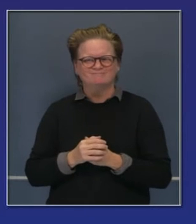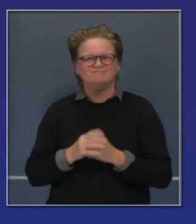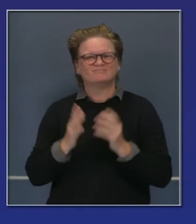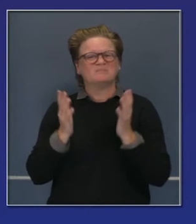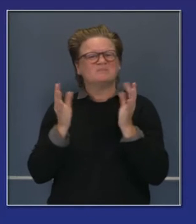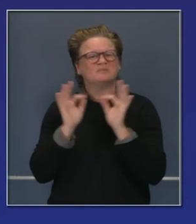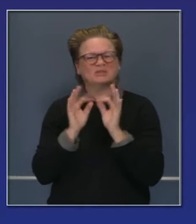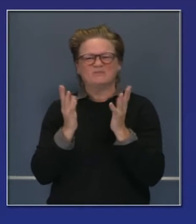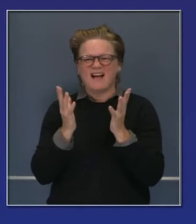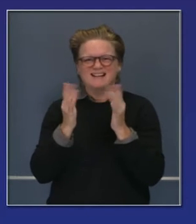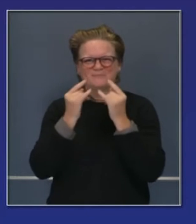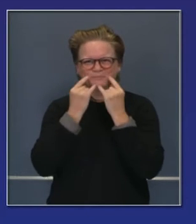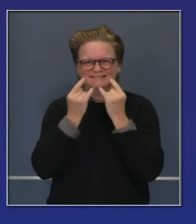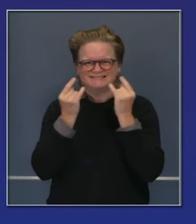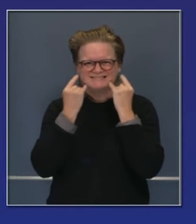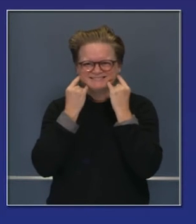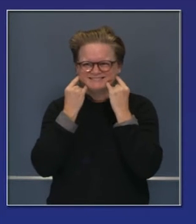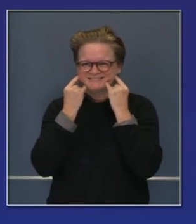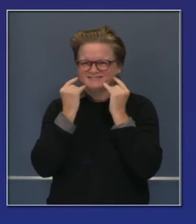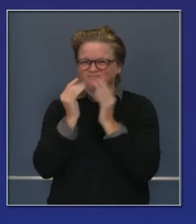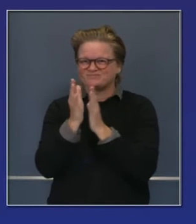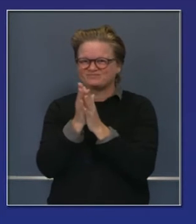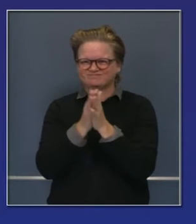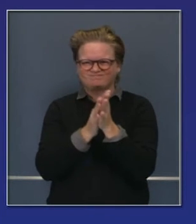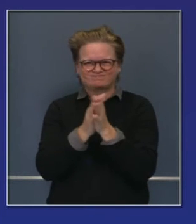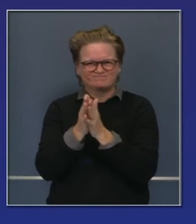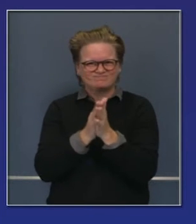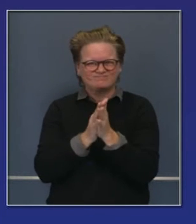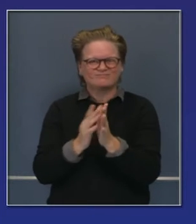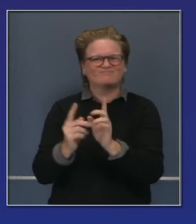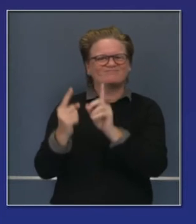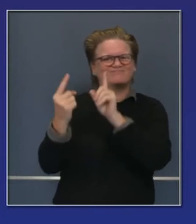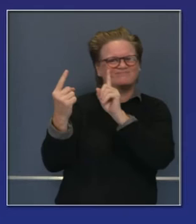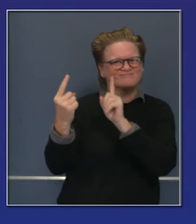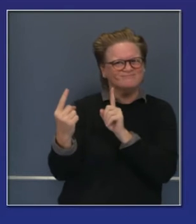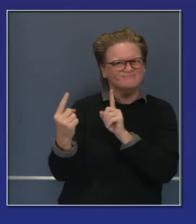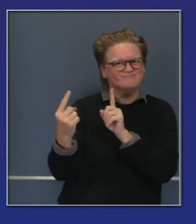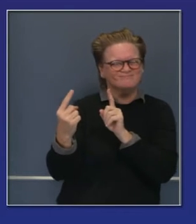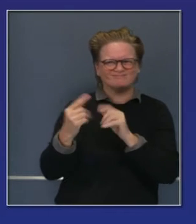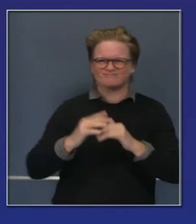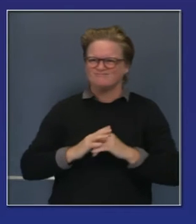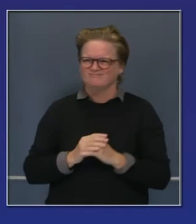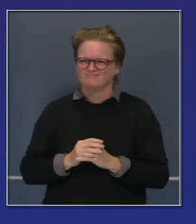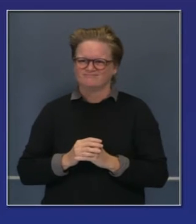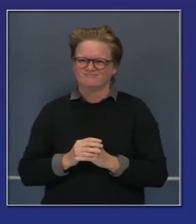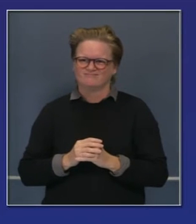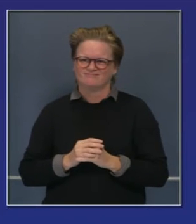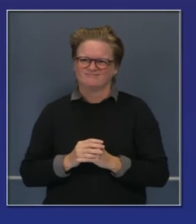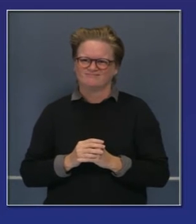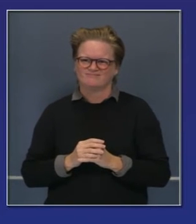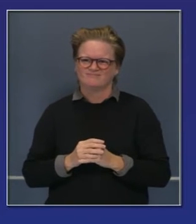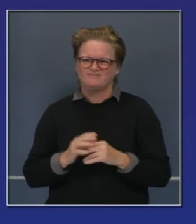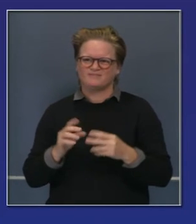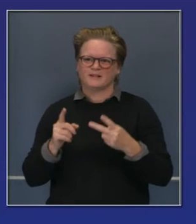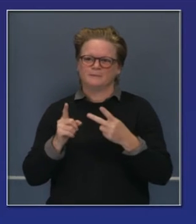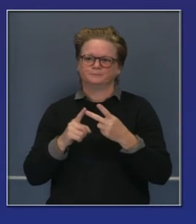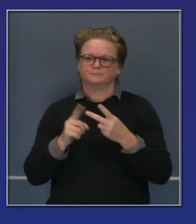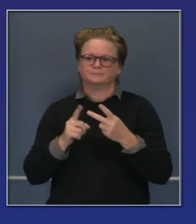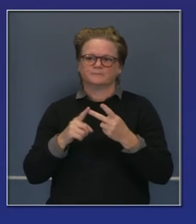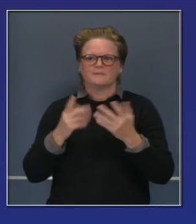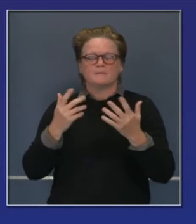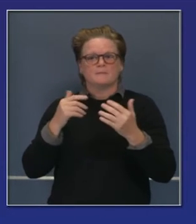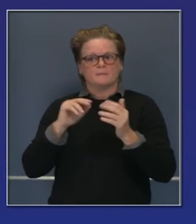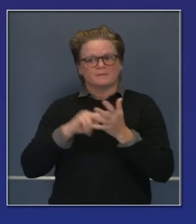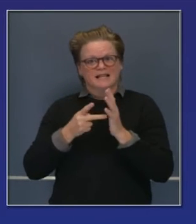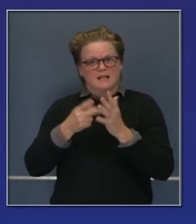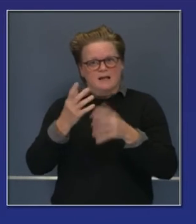usa mascarilla, se lava las manos, guarda la distancia de otros. Pero también significa debe tener seguro médico.